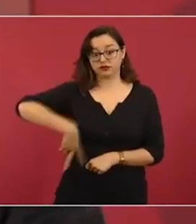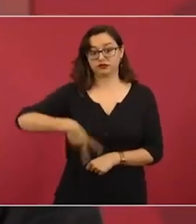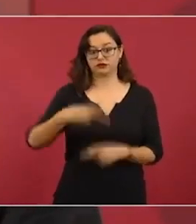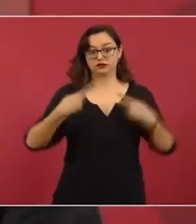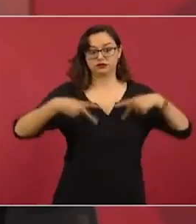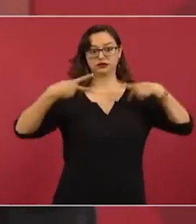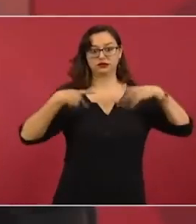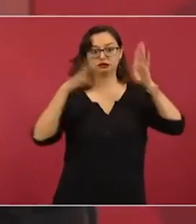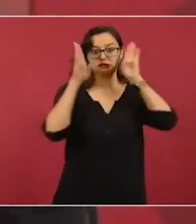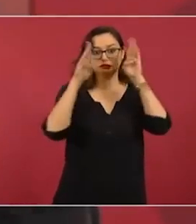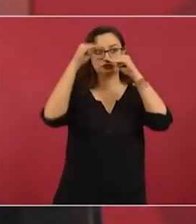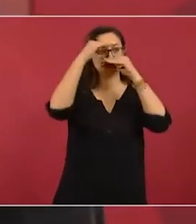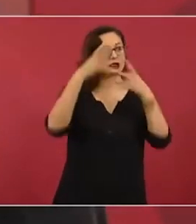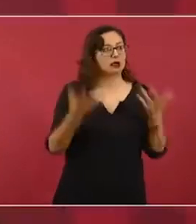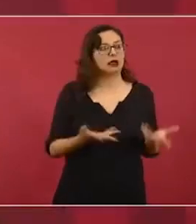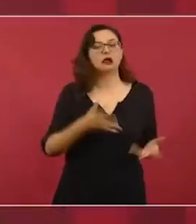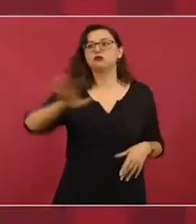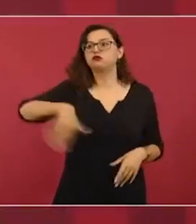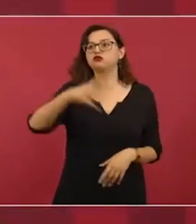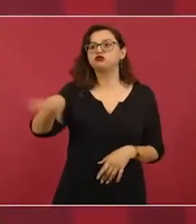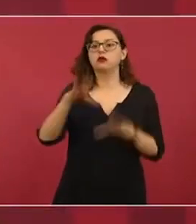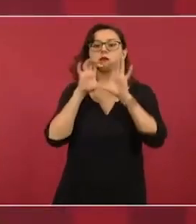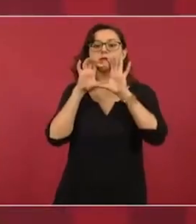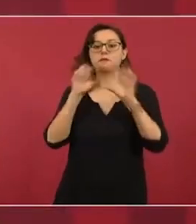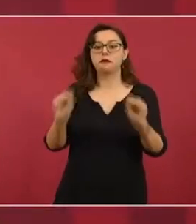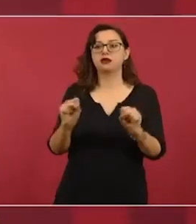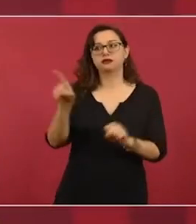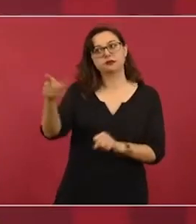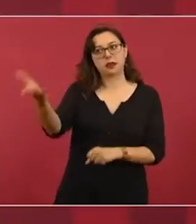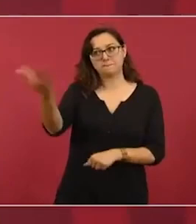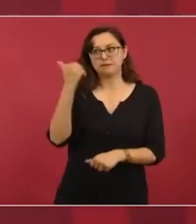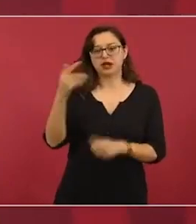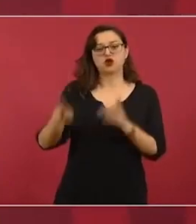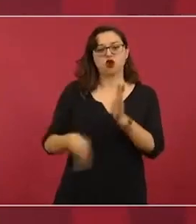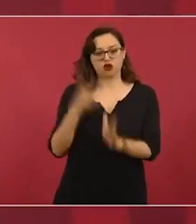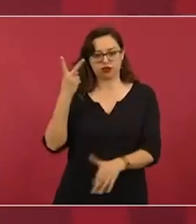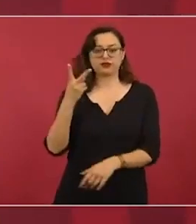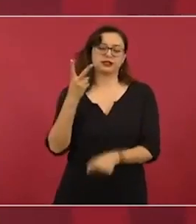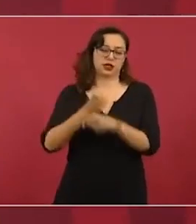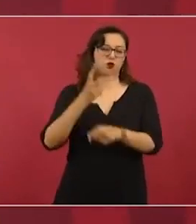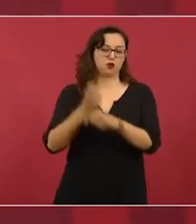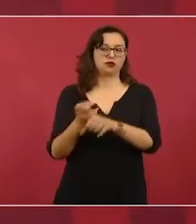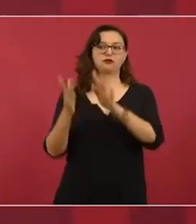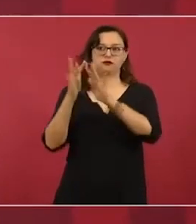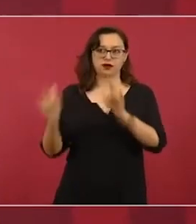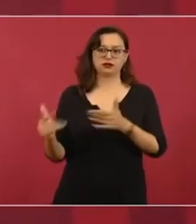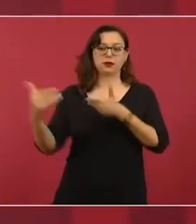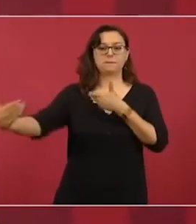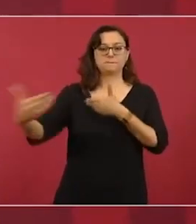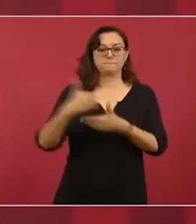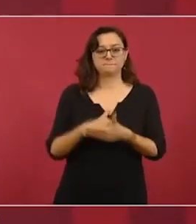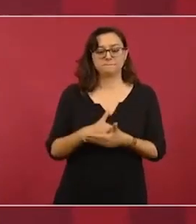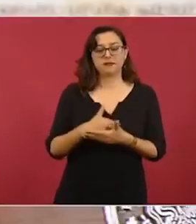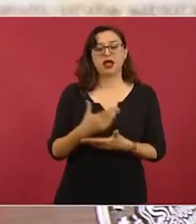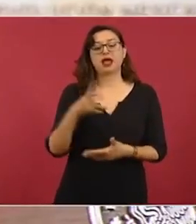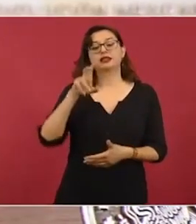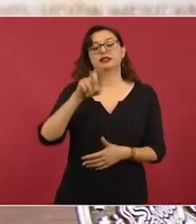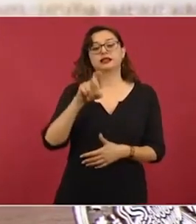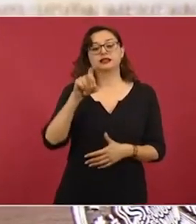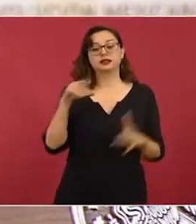Maximiliano y nos invadió de nuevo Francia. Cerca de 30 mil